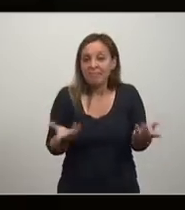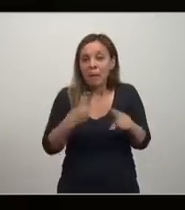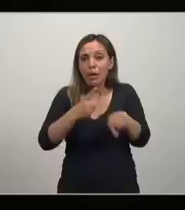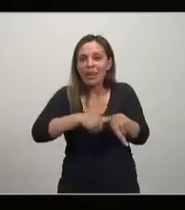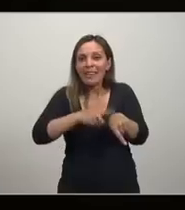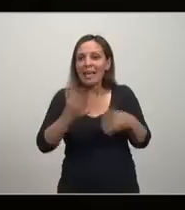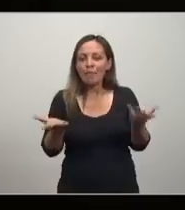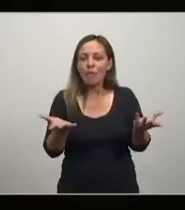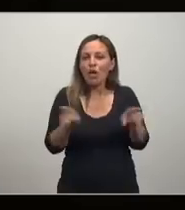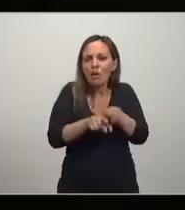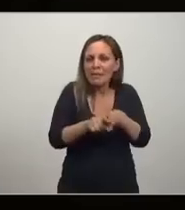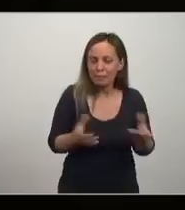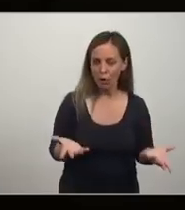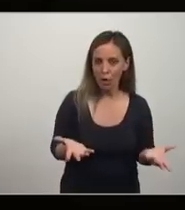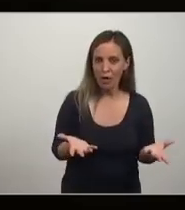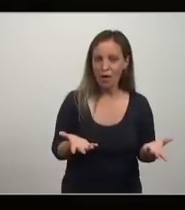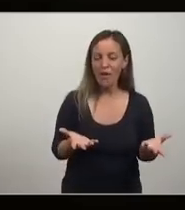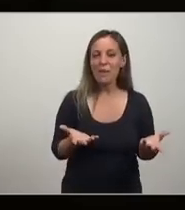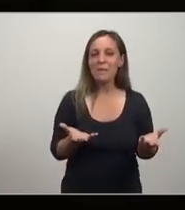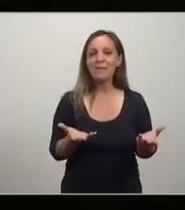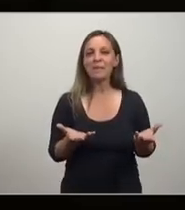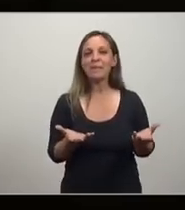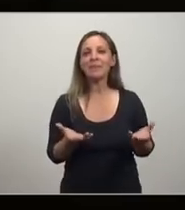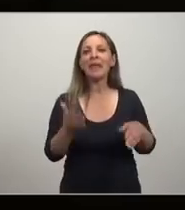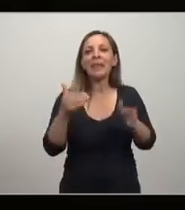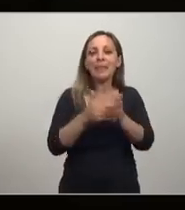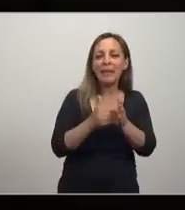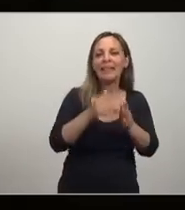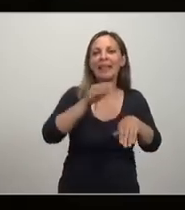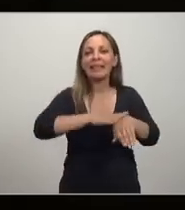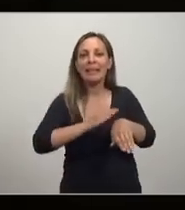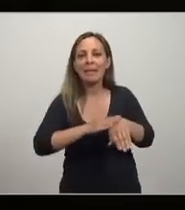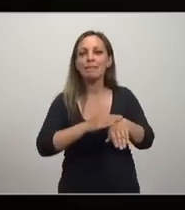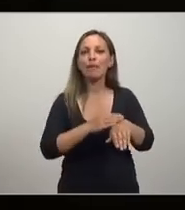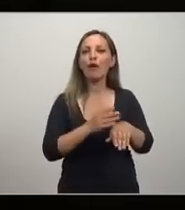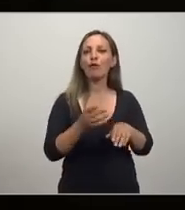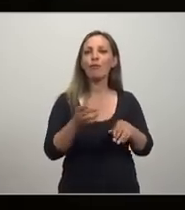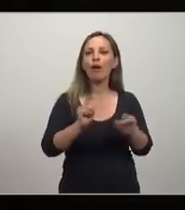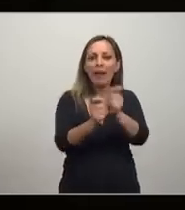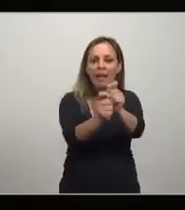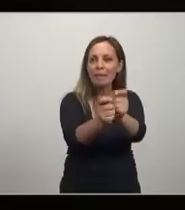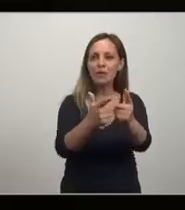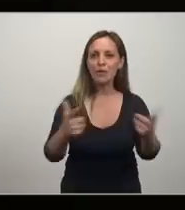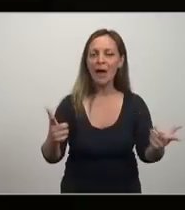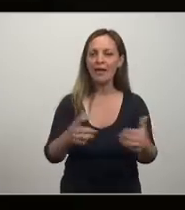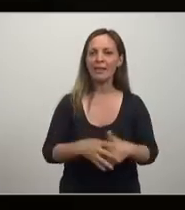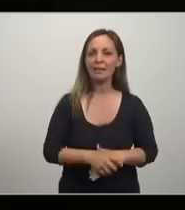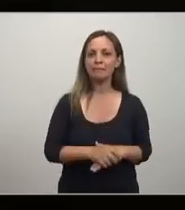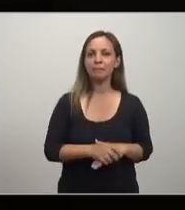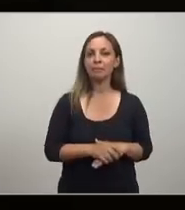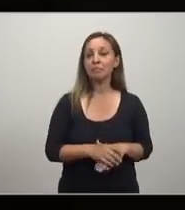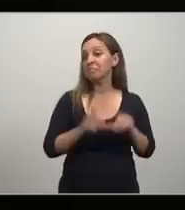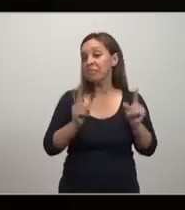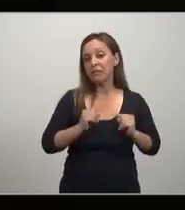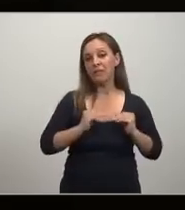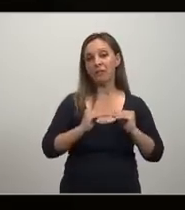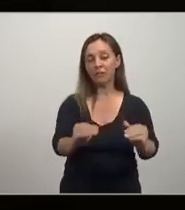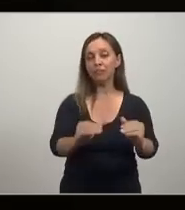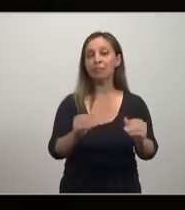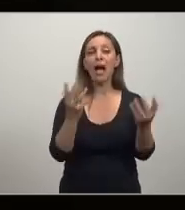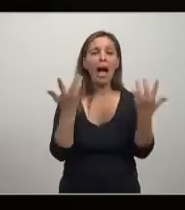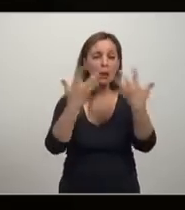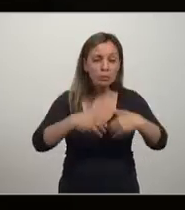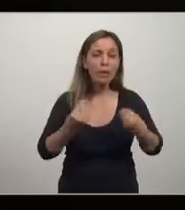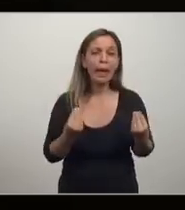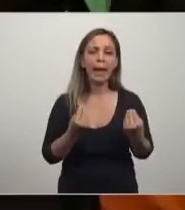restricción presupuestaria intertemporal como se llama no va a cambiar no cambia mi consumo no cambia mi demanda la política fiscal no sirve entonces